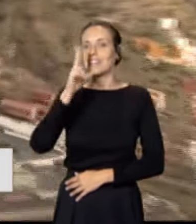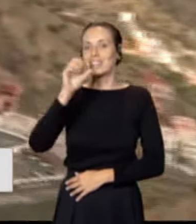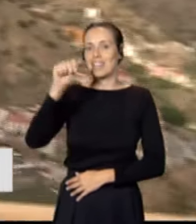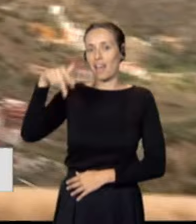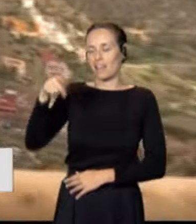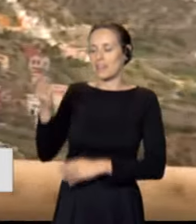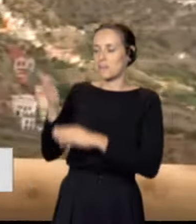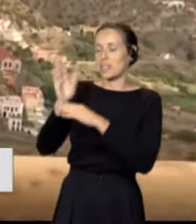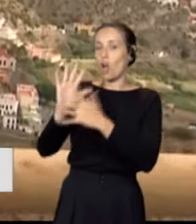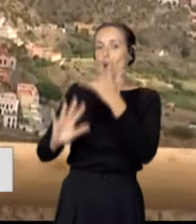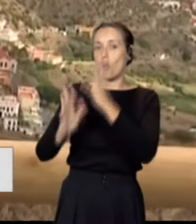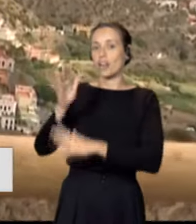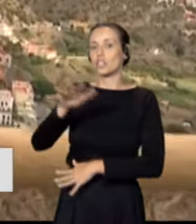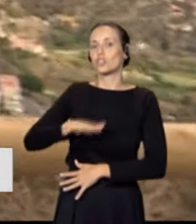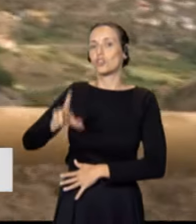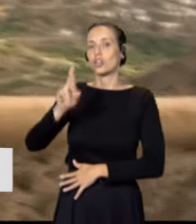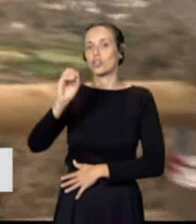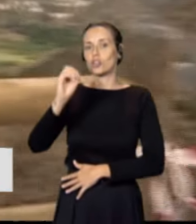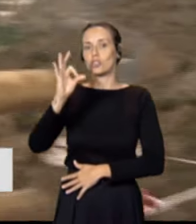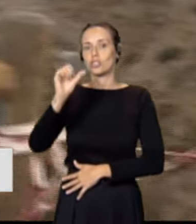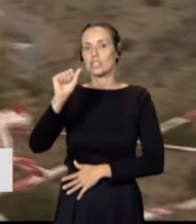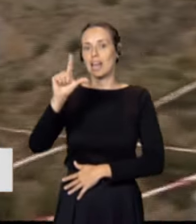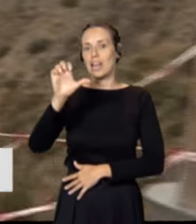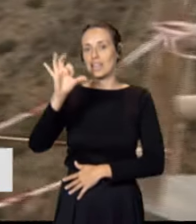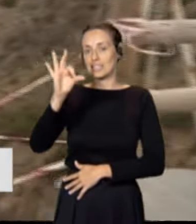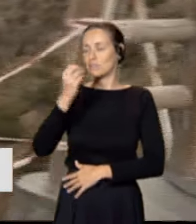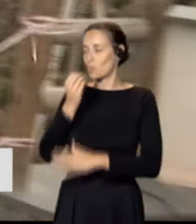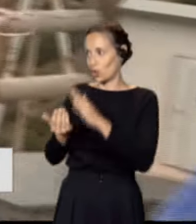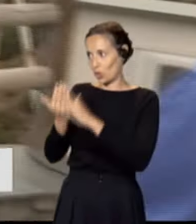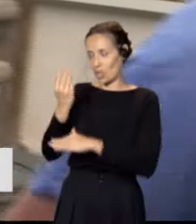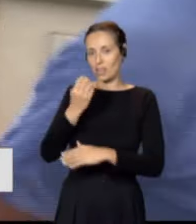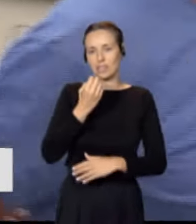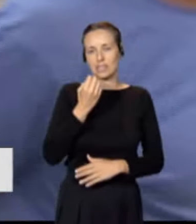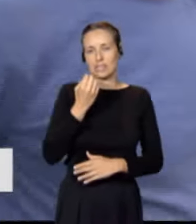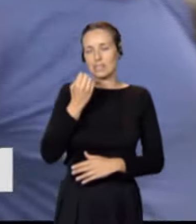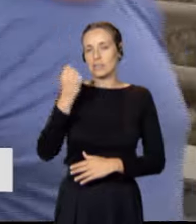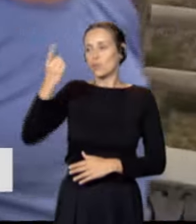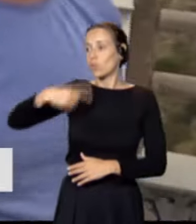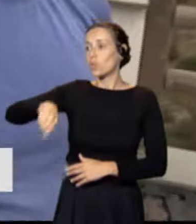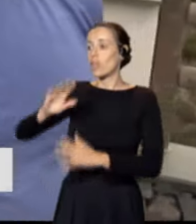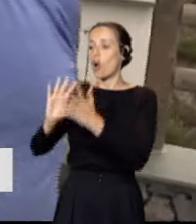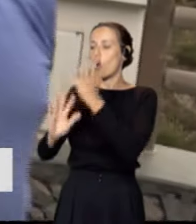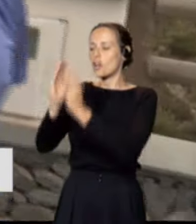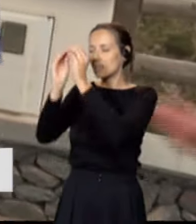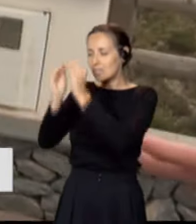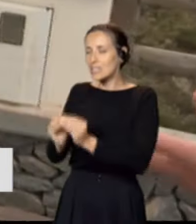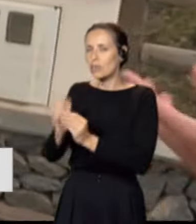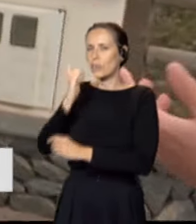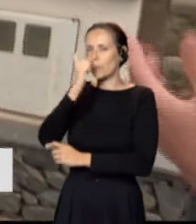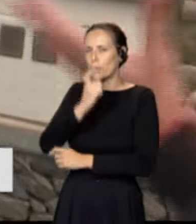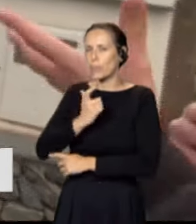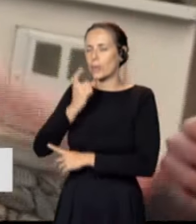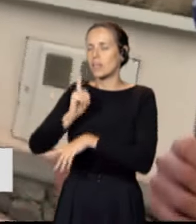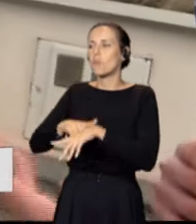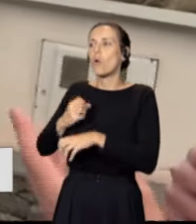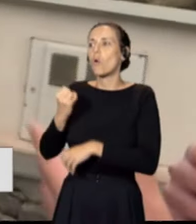las hogueras de Los Rosales. Buenos días, Jonathan. ¿Cuánto tiempo tardan en preparar estas hogueras? Hablamos de unas hogueras que están,